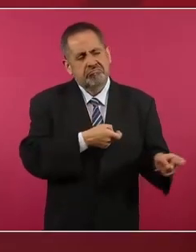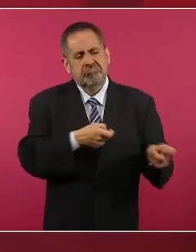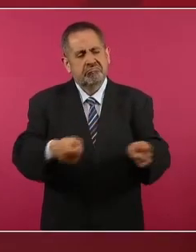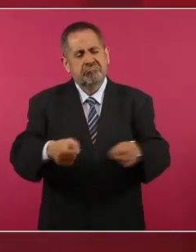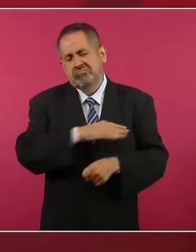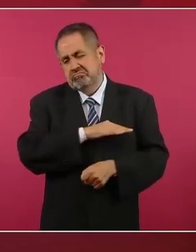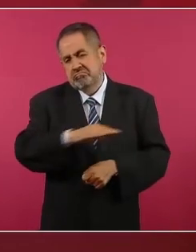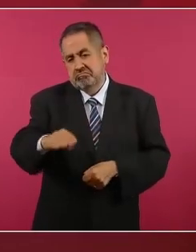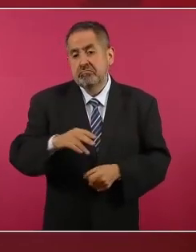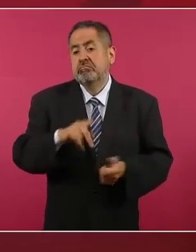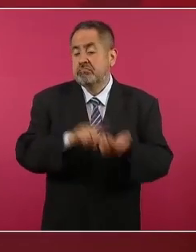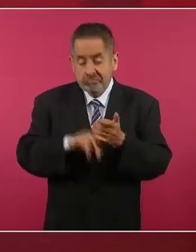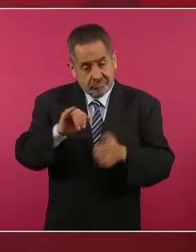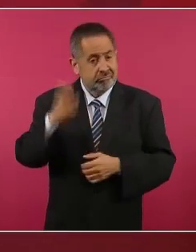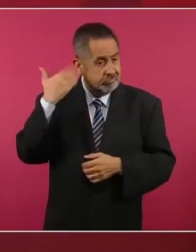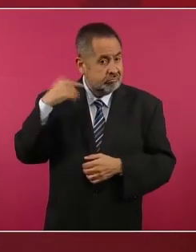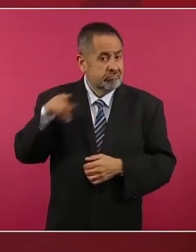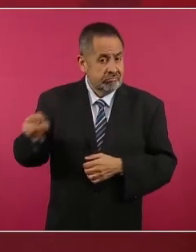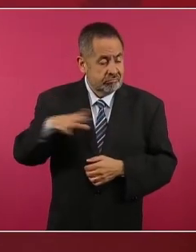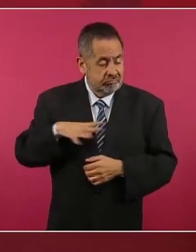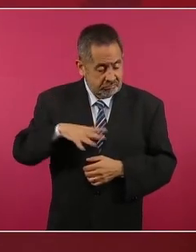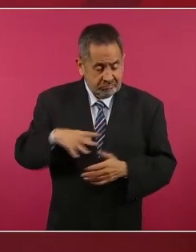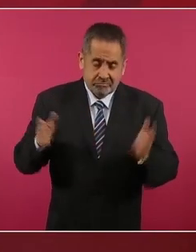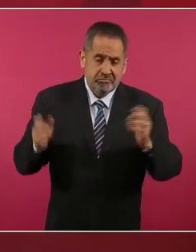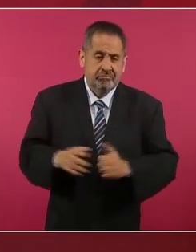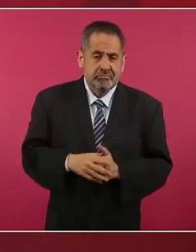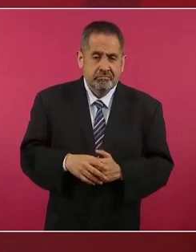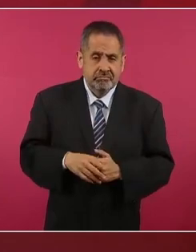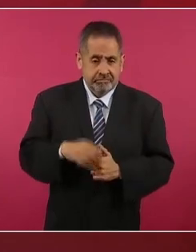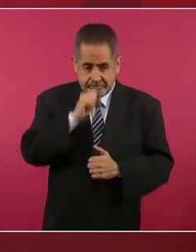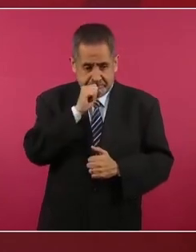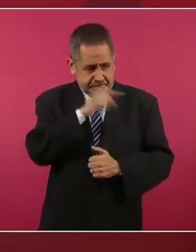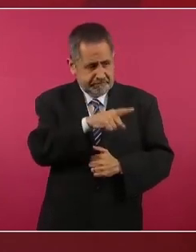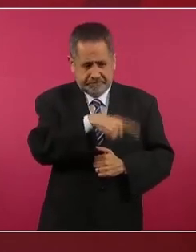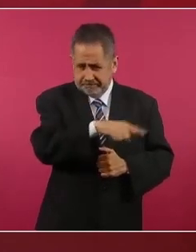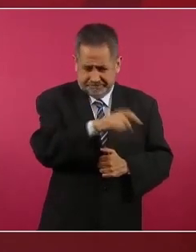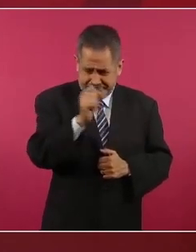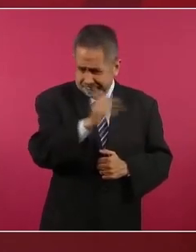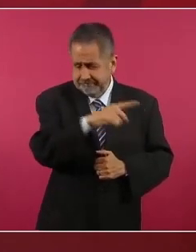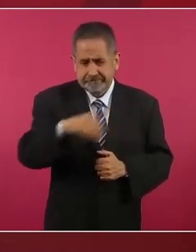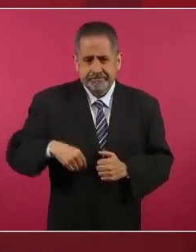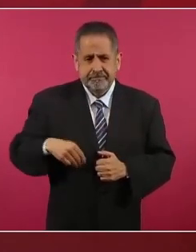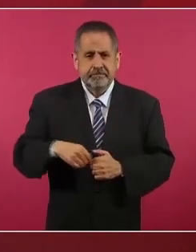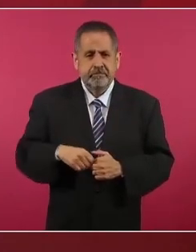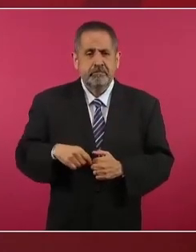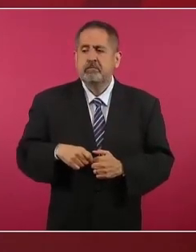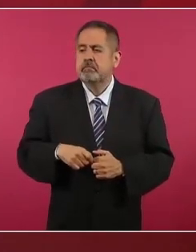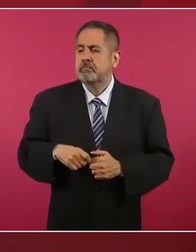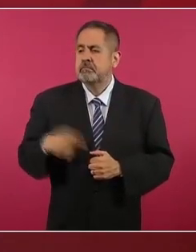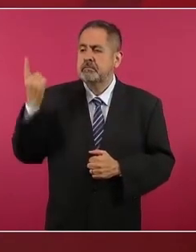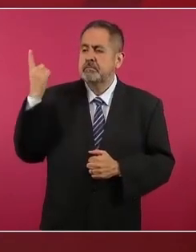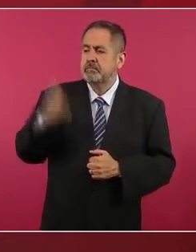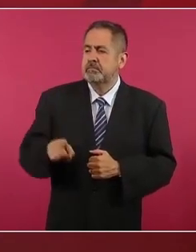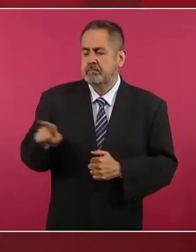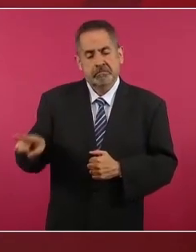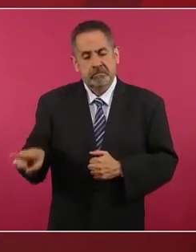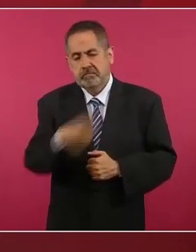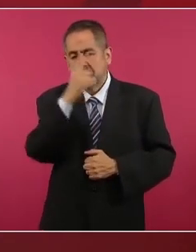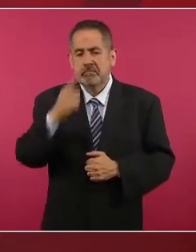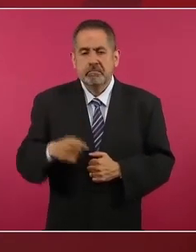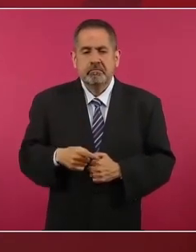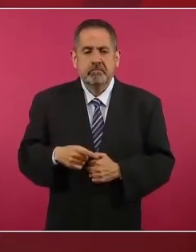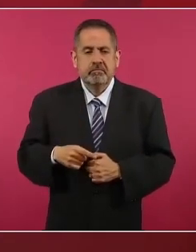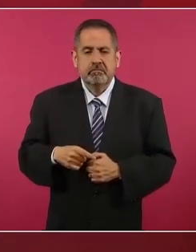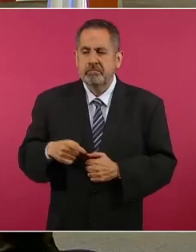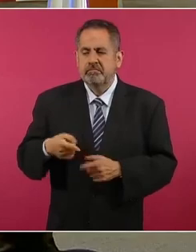ellos eran los que daban la orden del